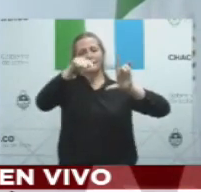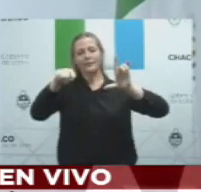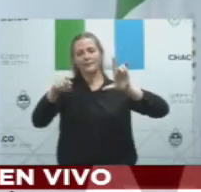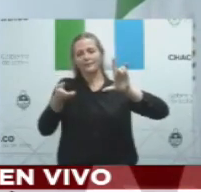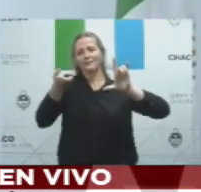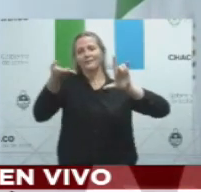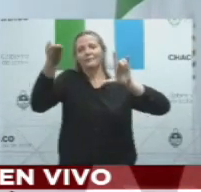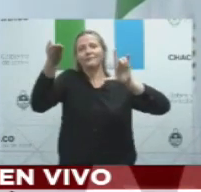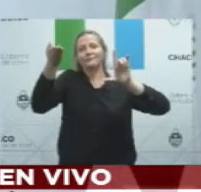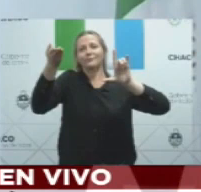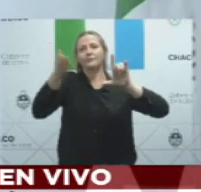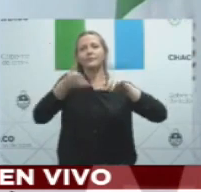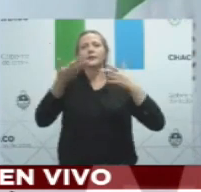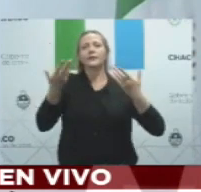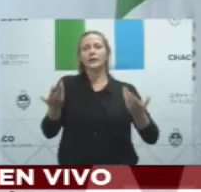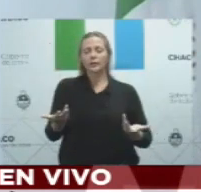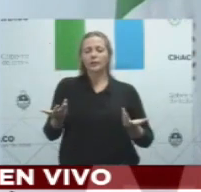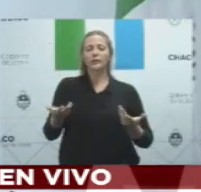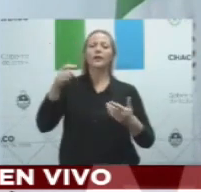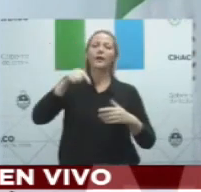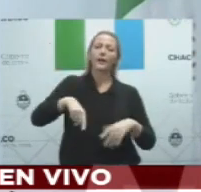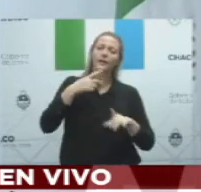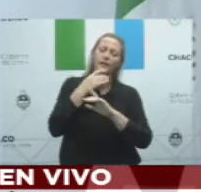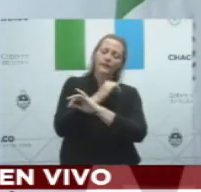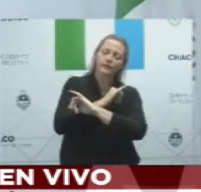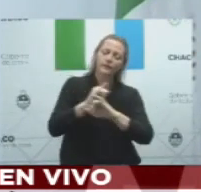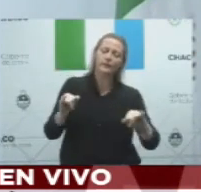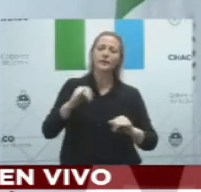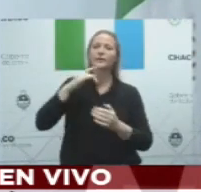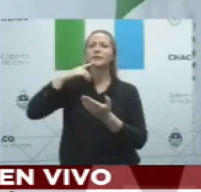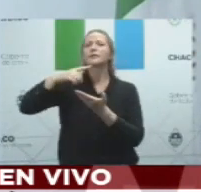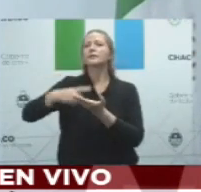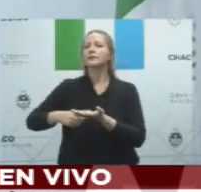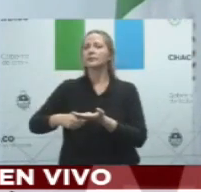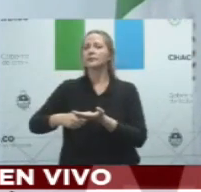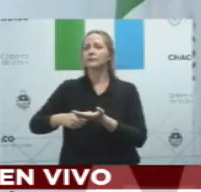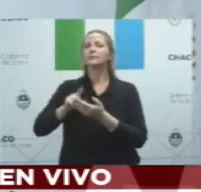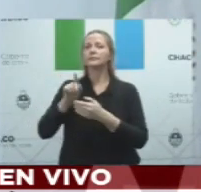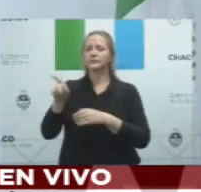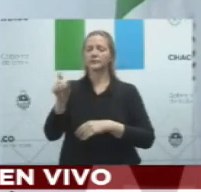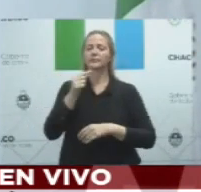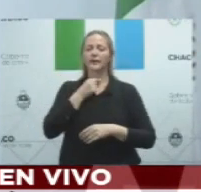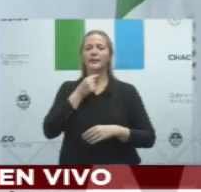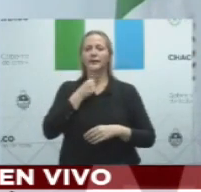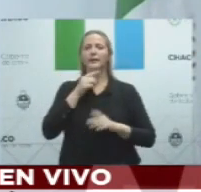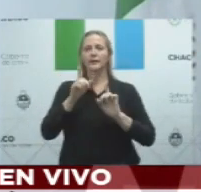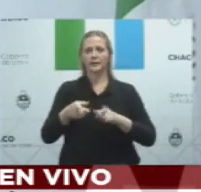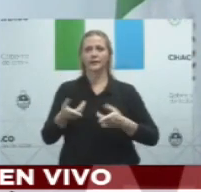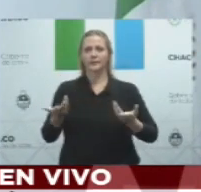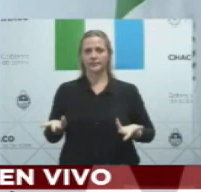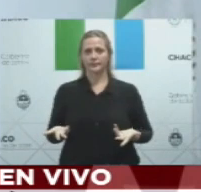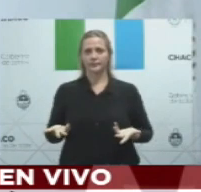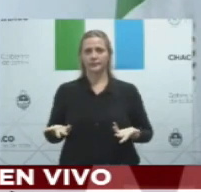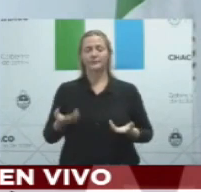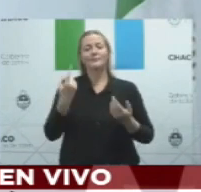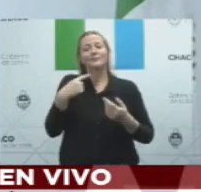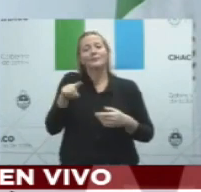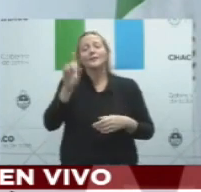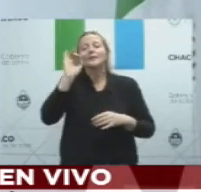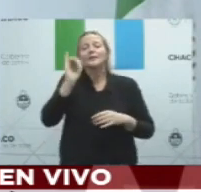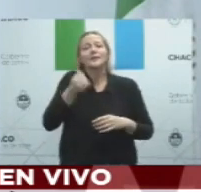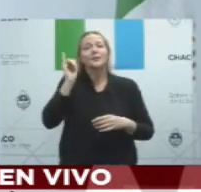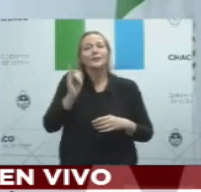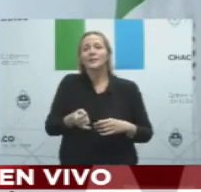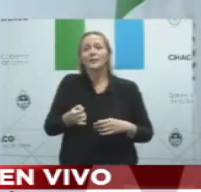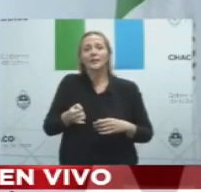decisión, pero es absolutamente indispensable volver atrás. Volver atrás significa que no podemos permitir lo que